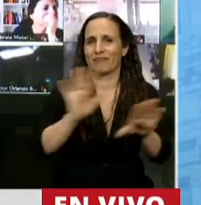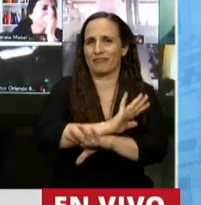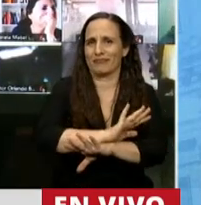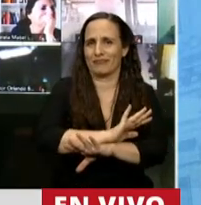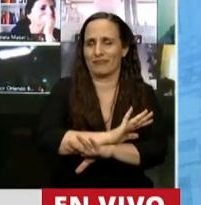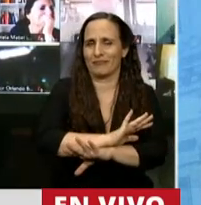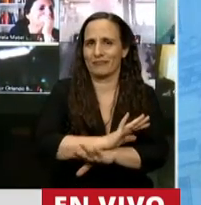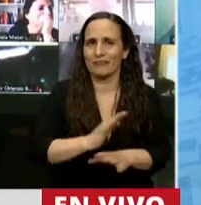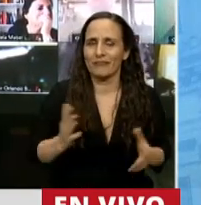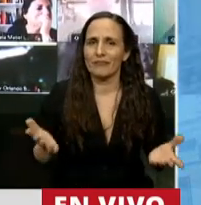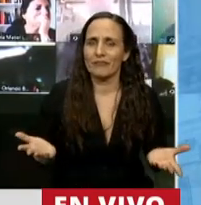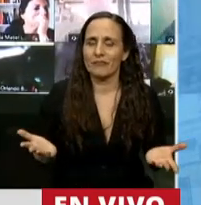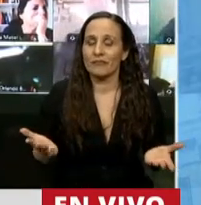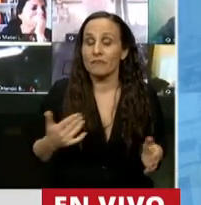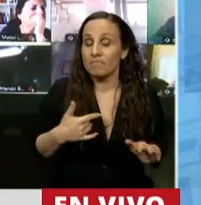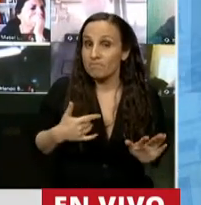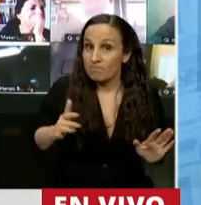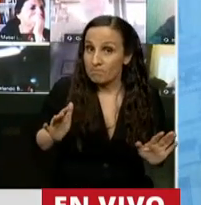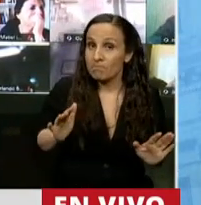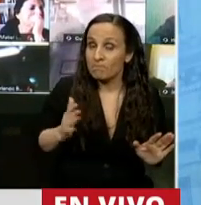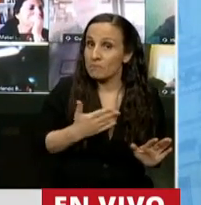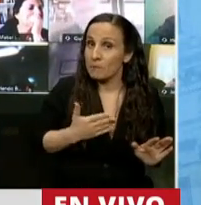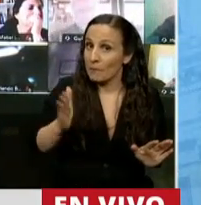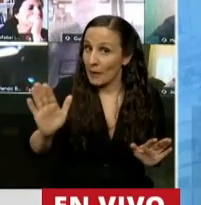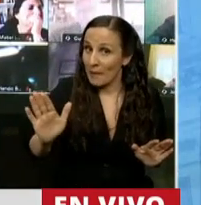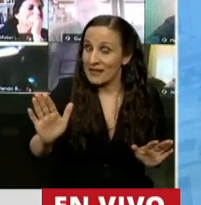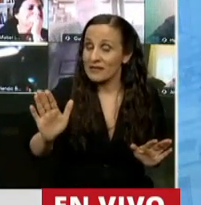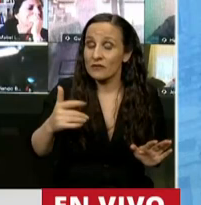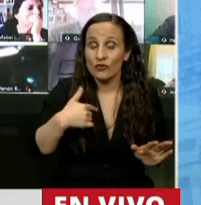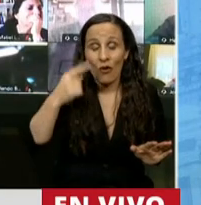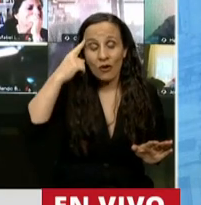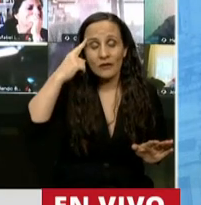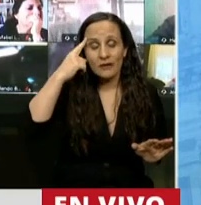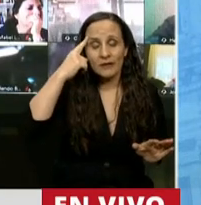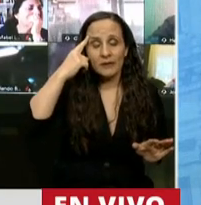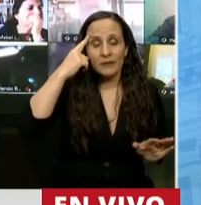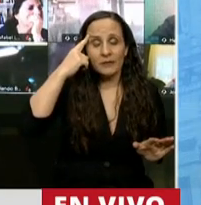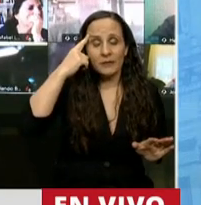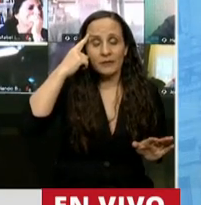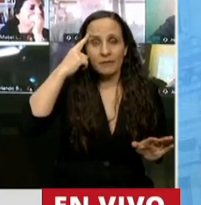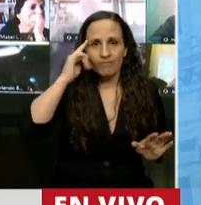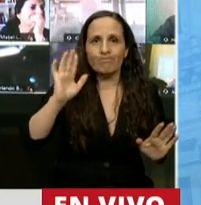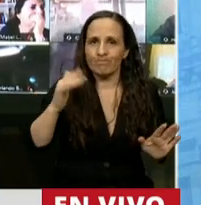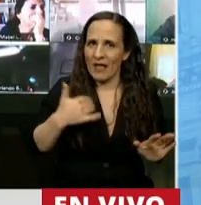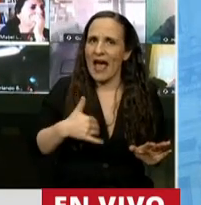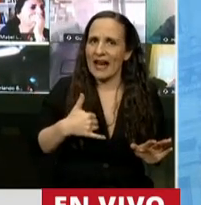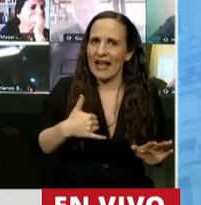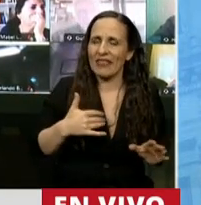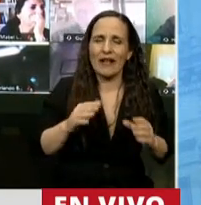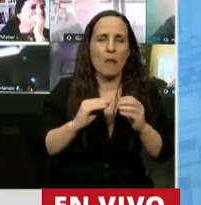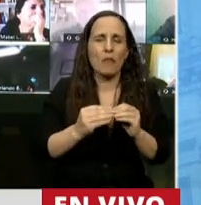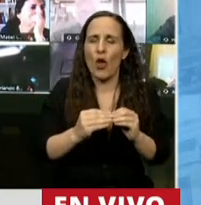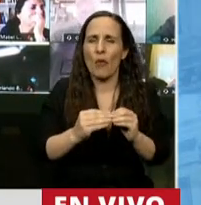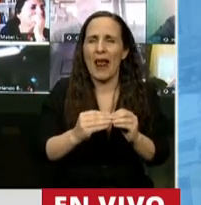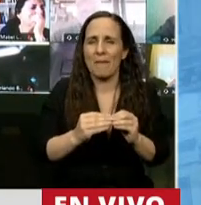Mire, señor Presidente, yo creo que la Argentina tiene tres problemas,